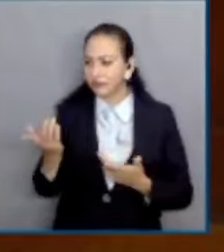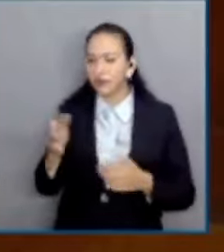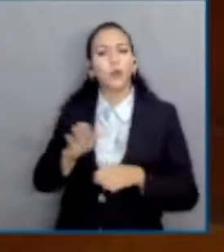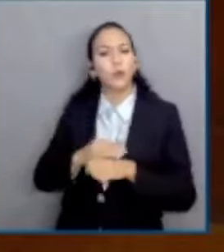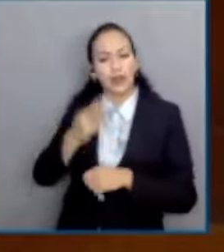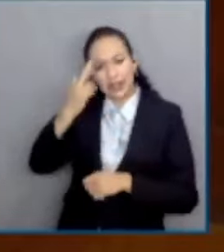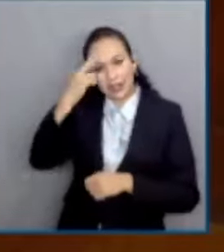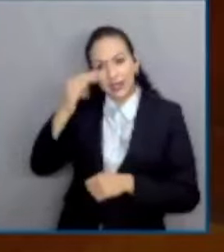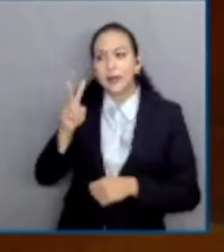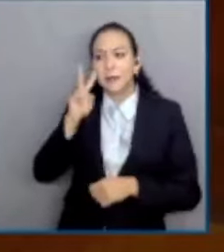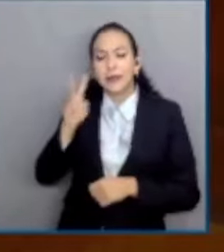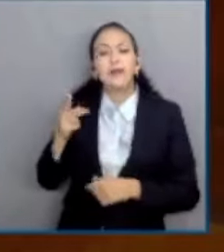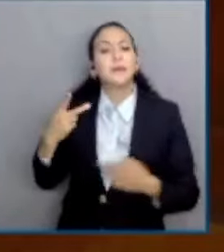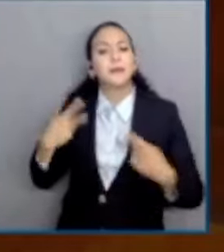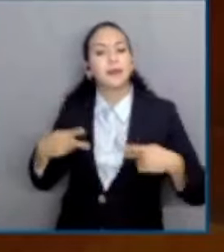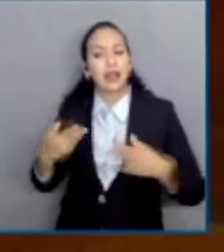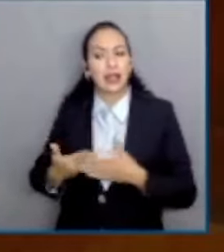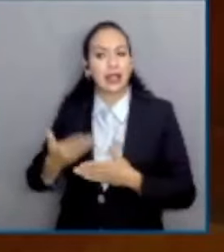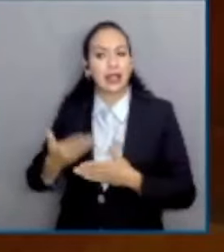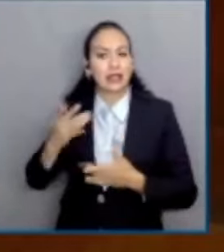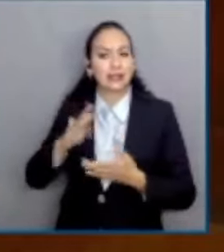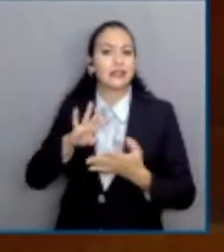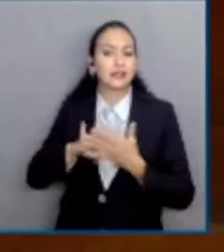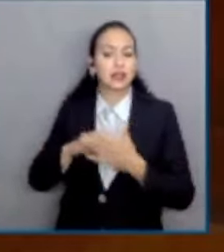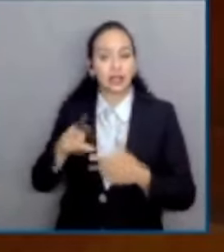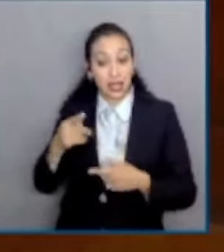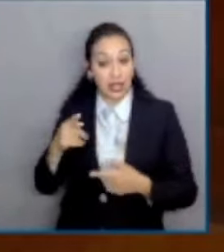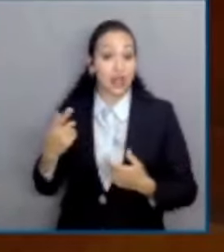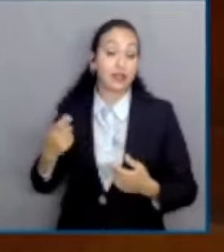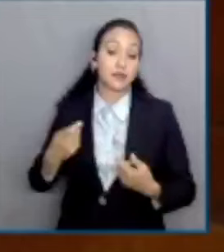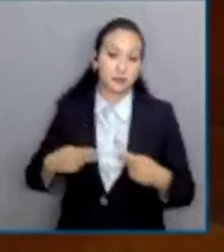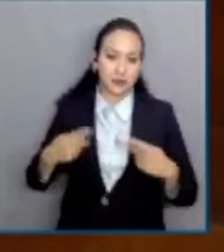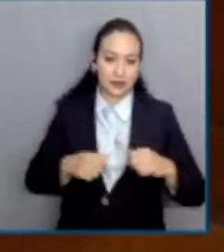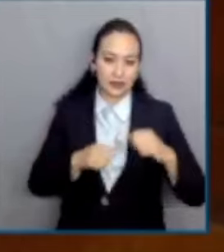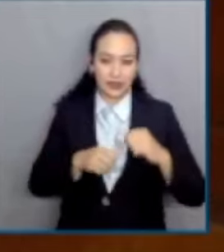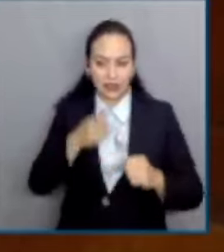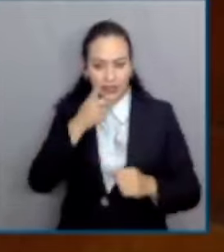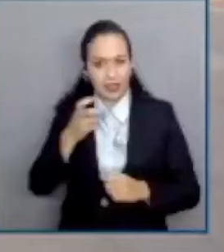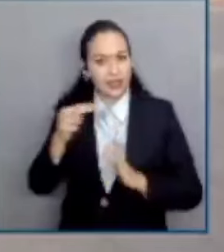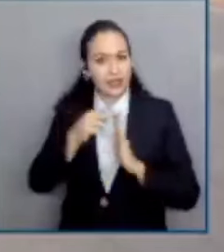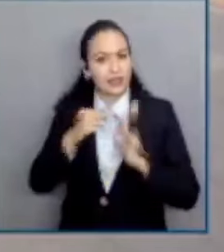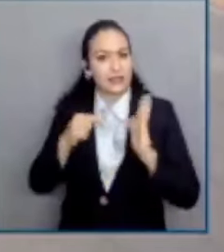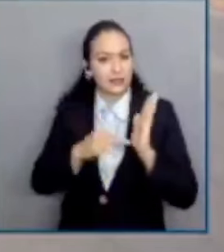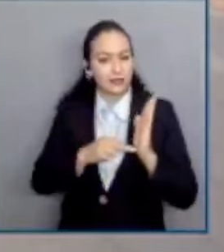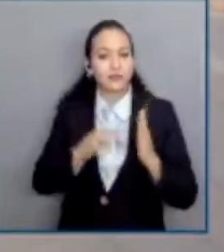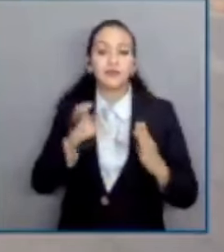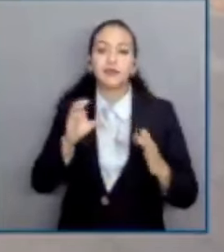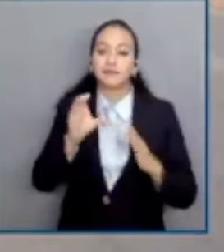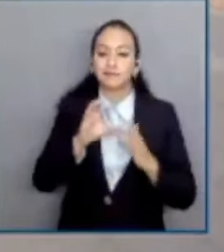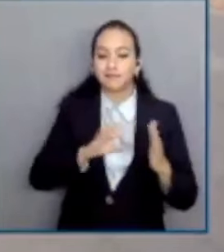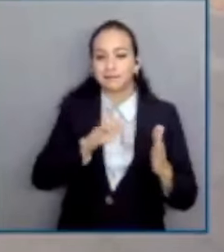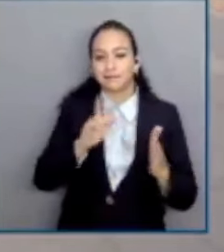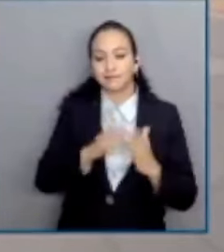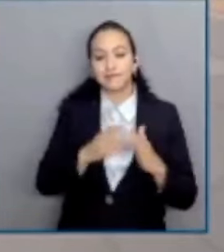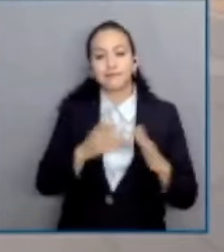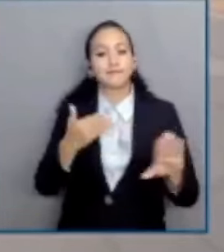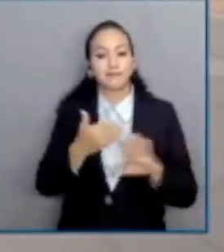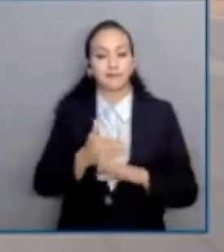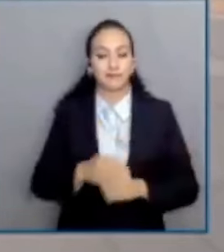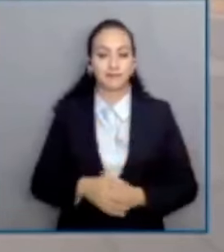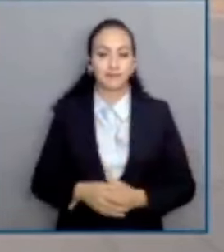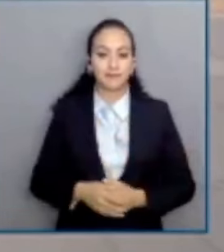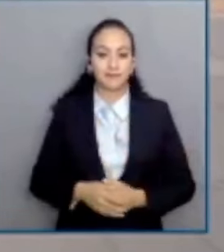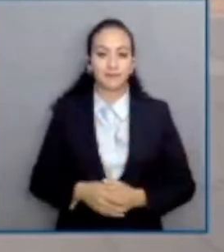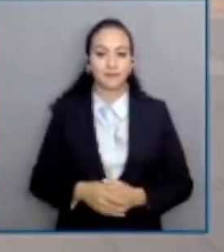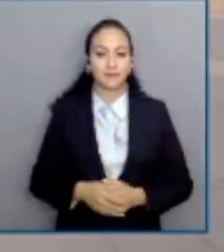pretendía lograr el legislador, se estima que esta norma resulta inconstitucional. En otro asunto,